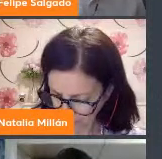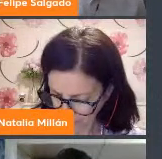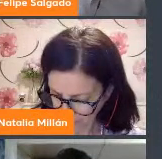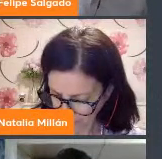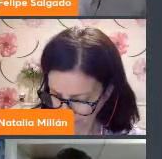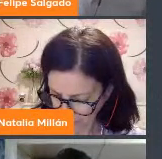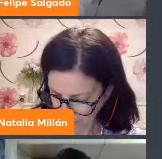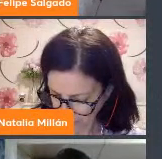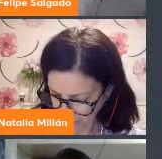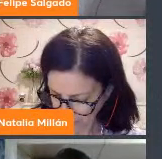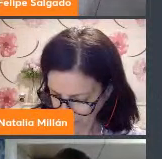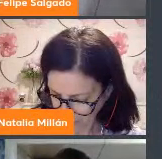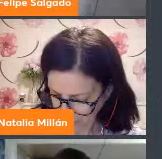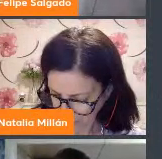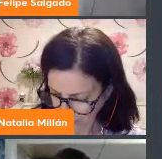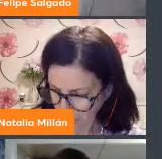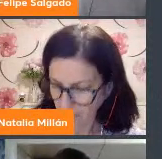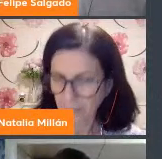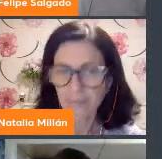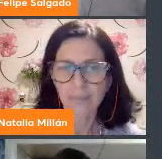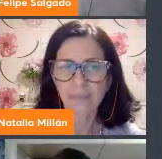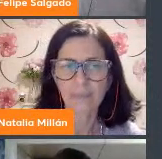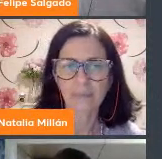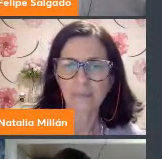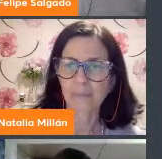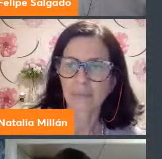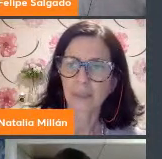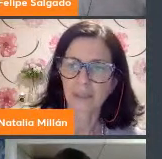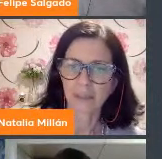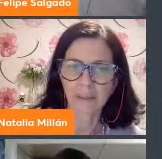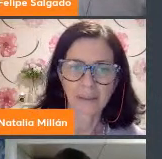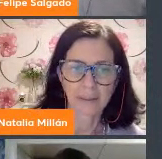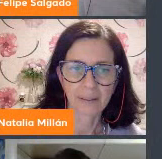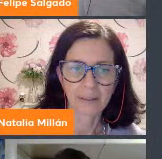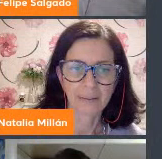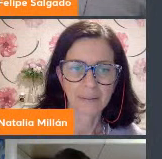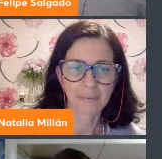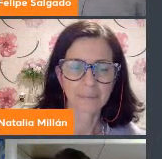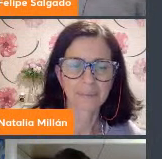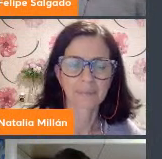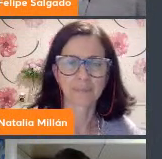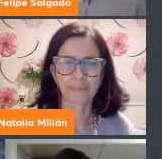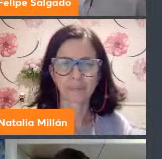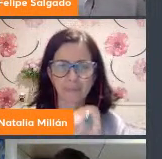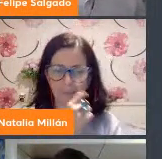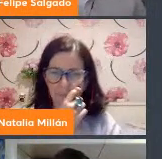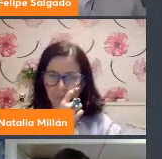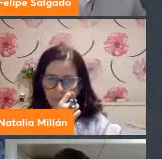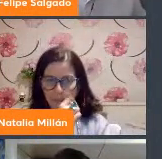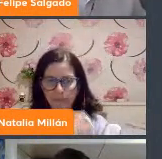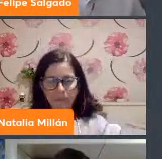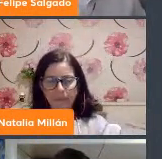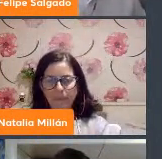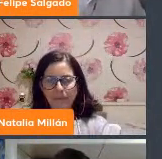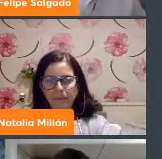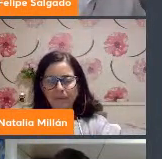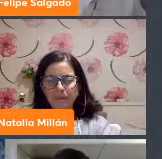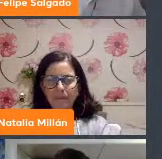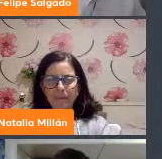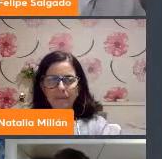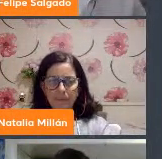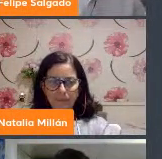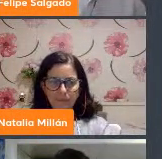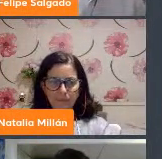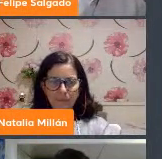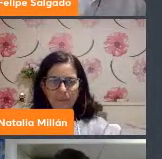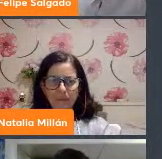y da cuenta además de la importancia que tienen estas materias para los efectos de lo que vamos a ver más